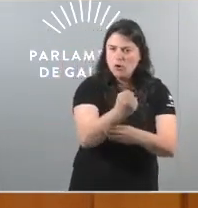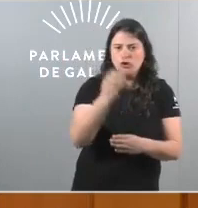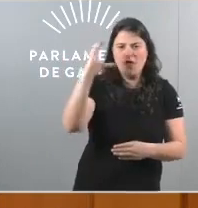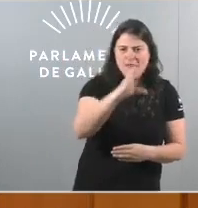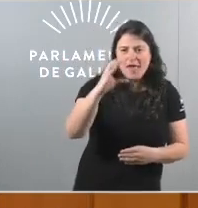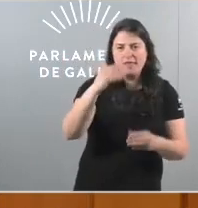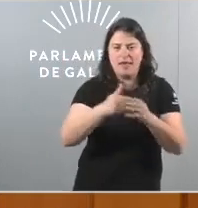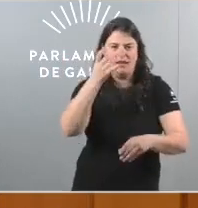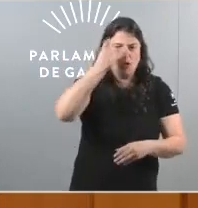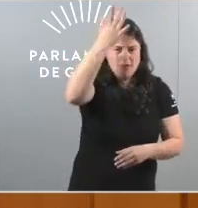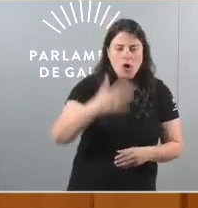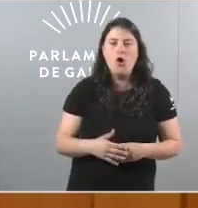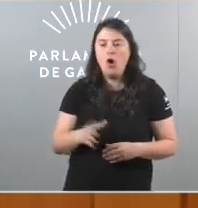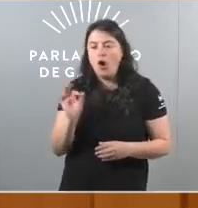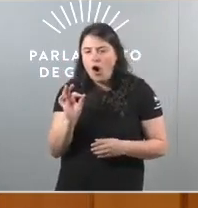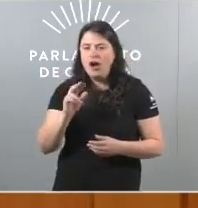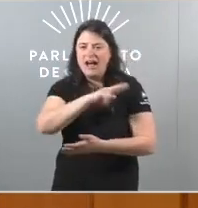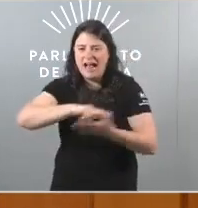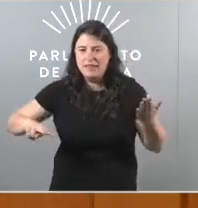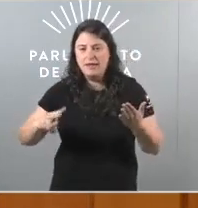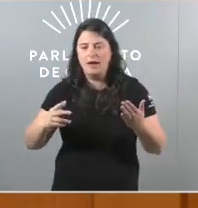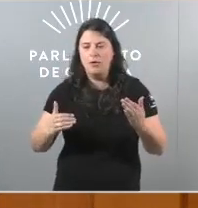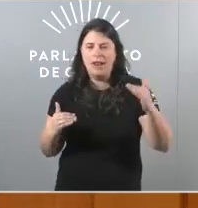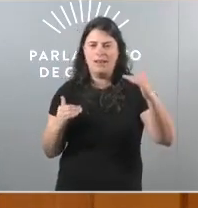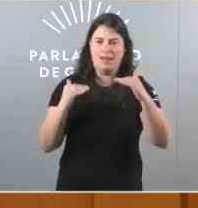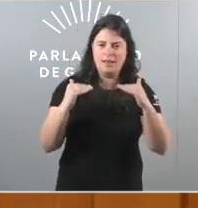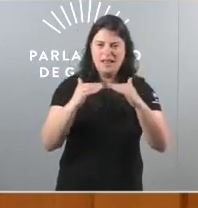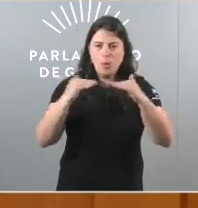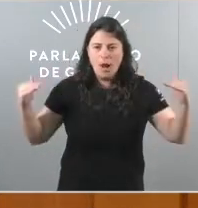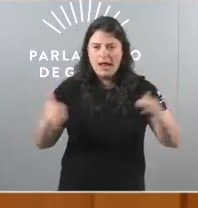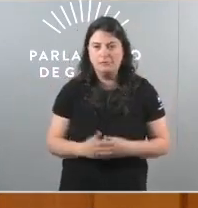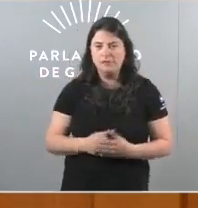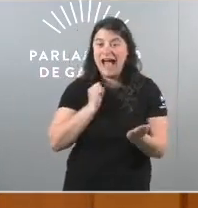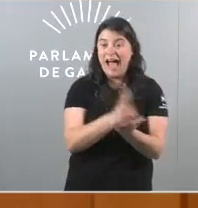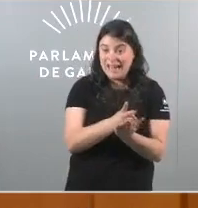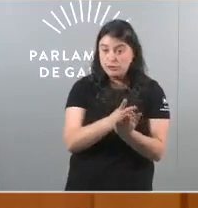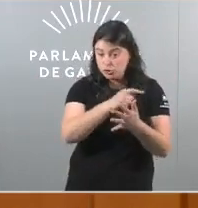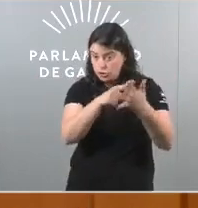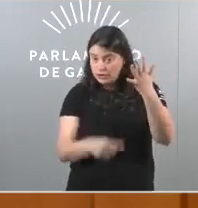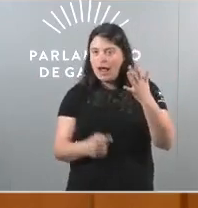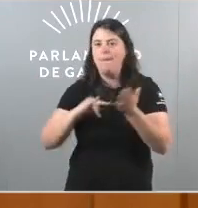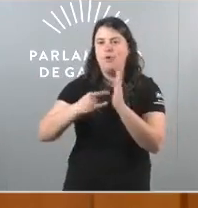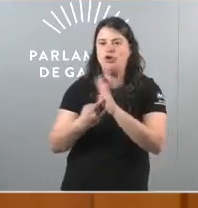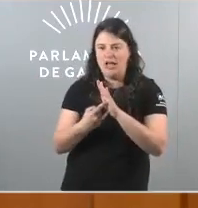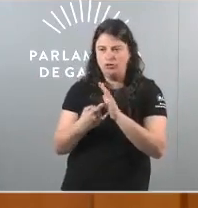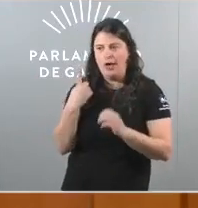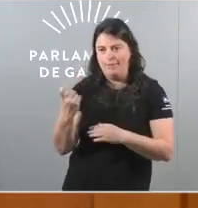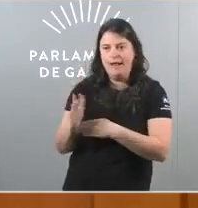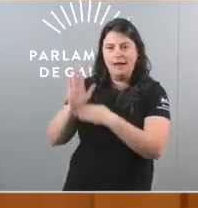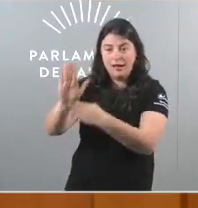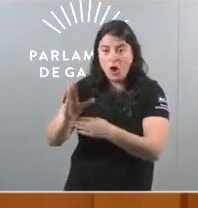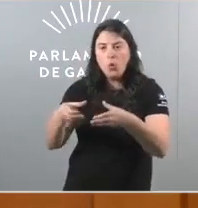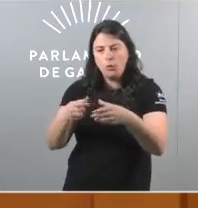ou construir unha Galiza da igualdade estes retos requiren ter un proxecto de país e o BNG ten